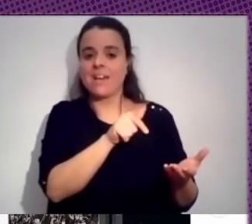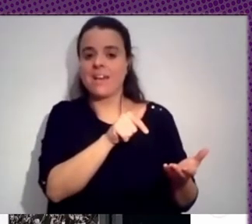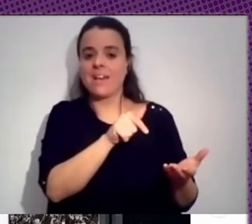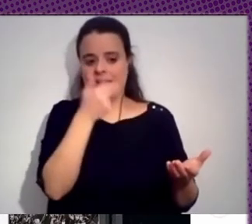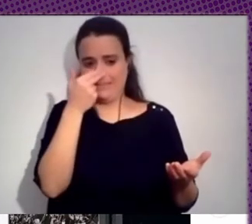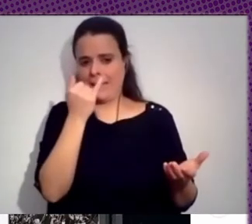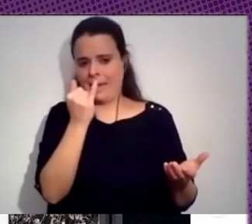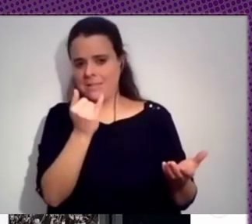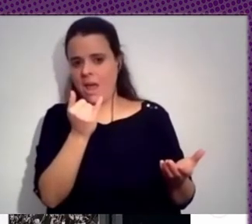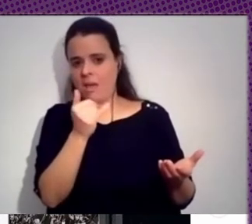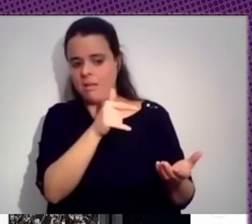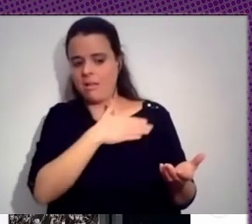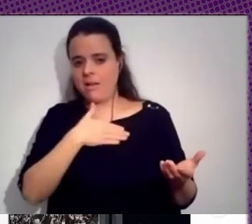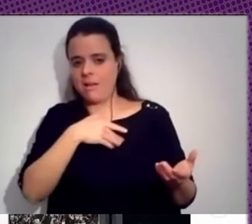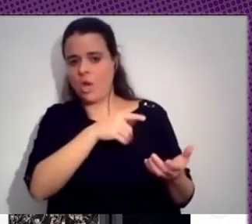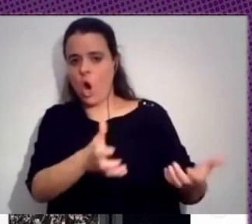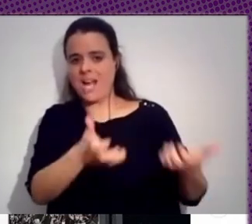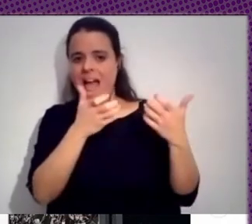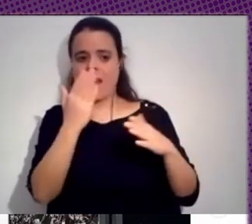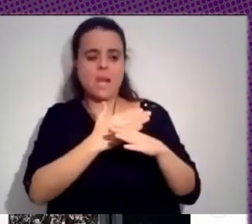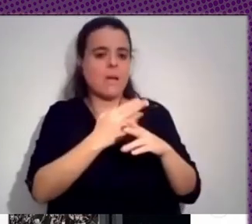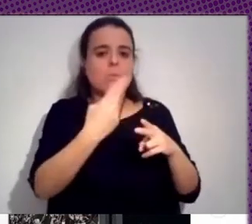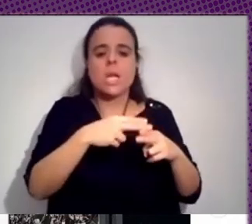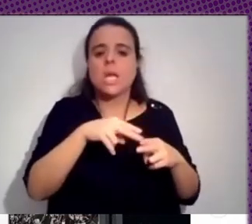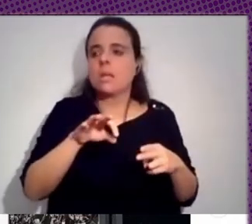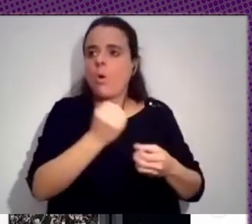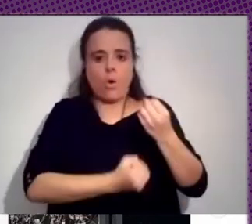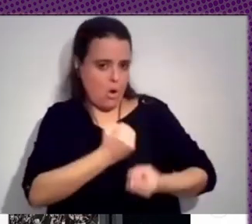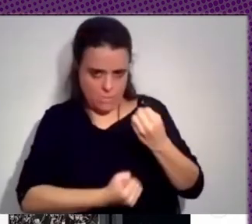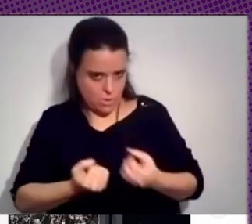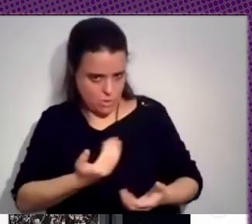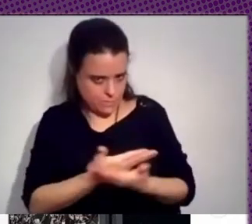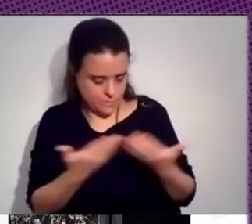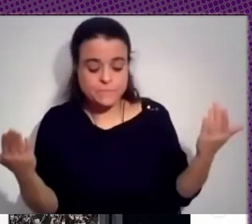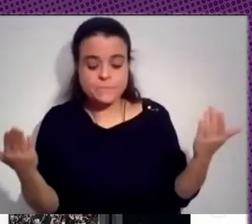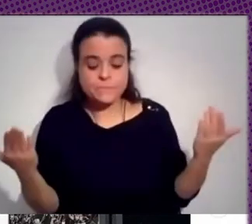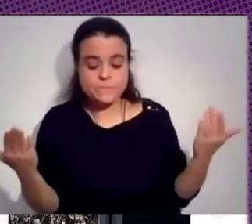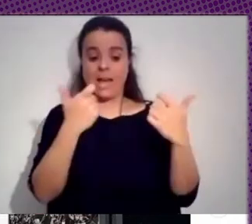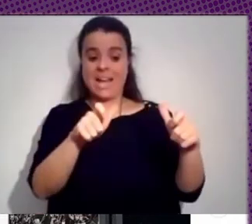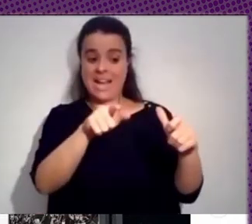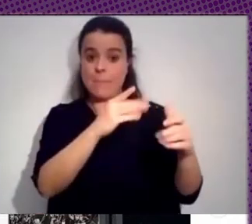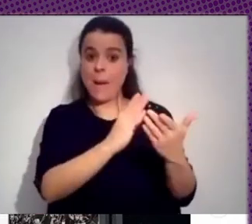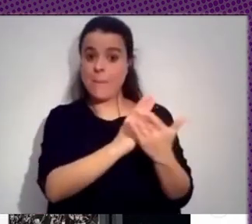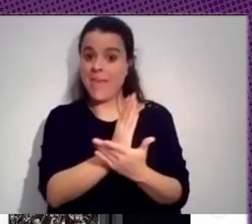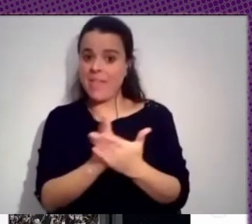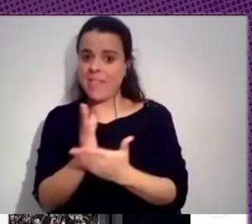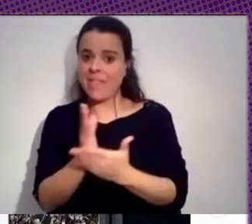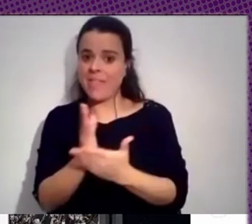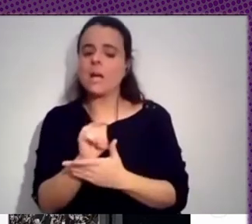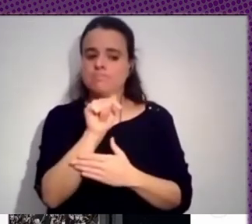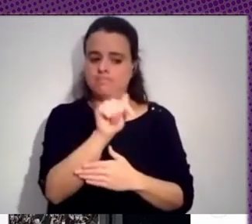ganen, ganen políticamente o económicamente, entonces la capa mediática también es una disputa del discurso.